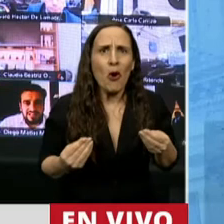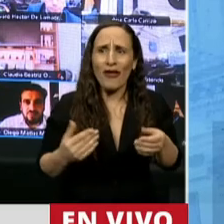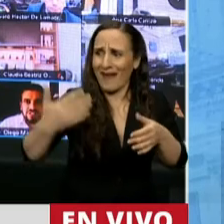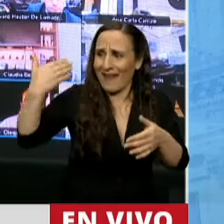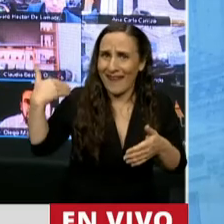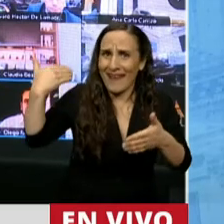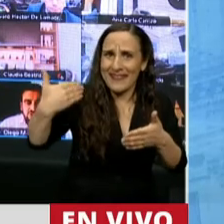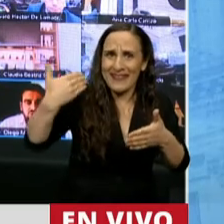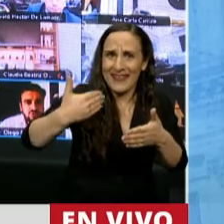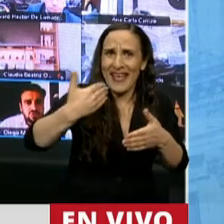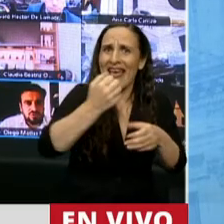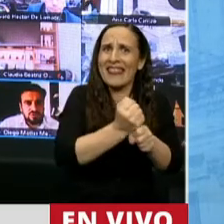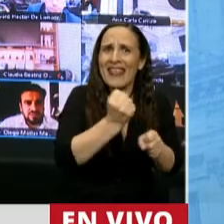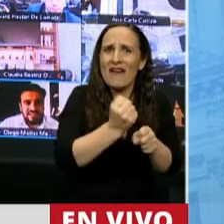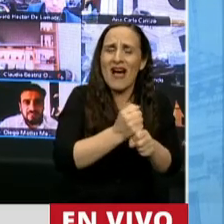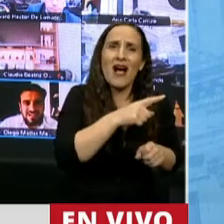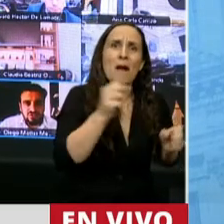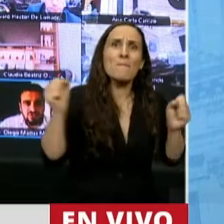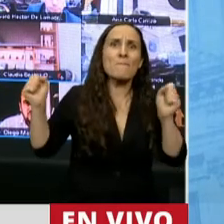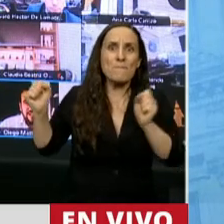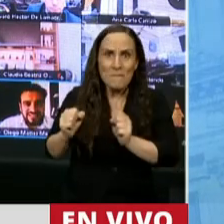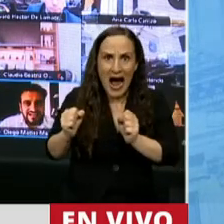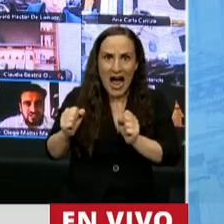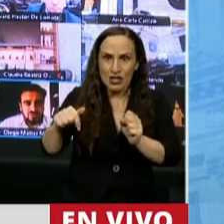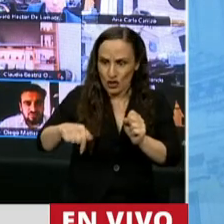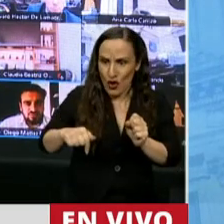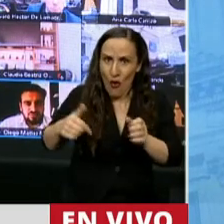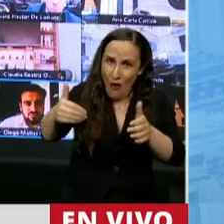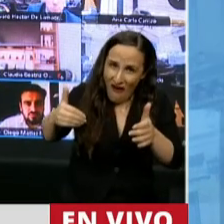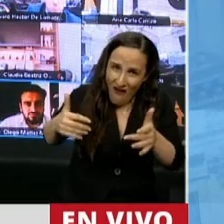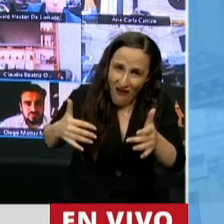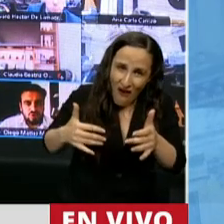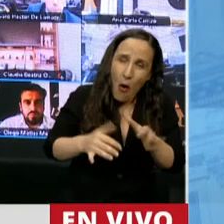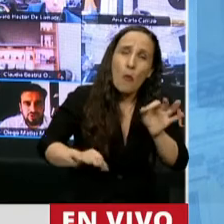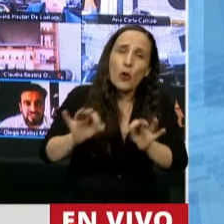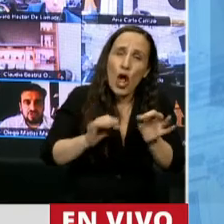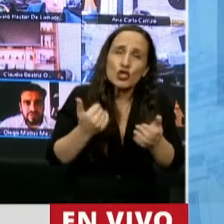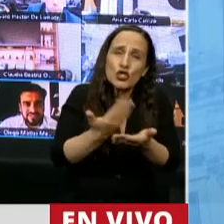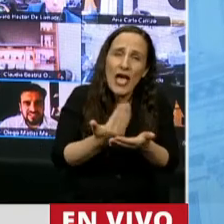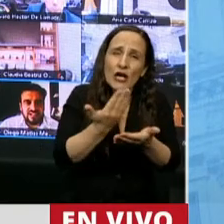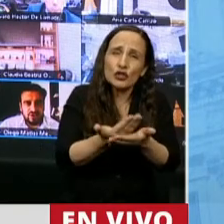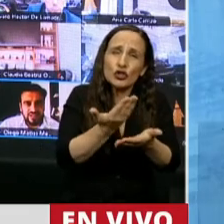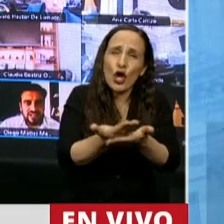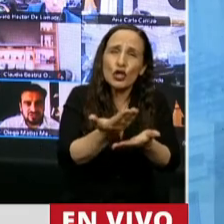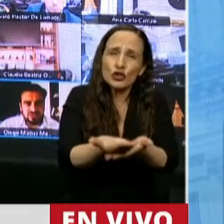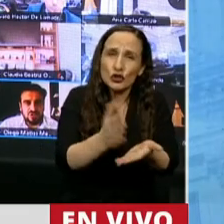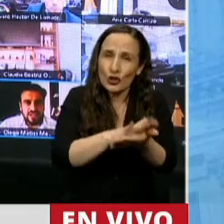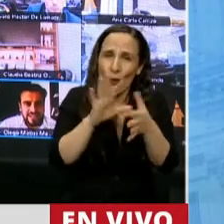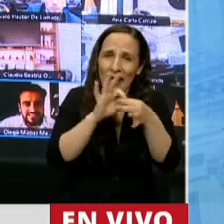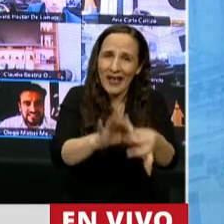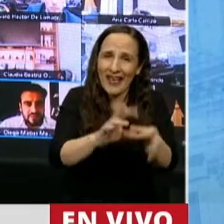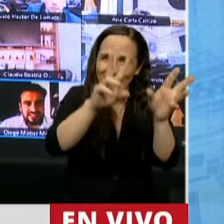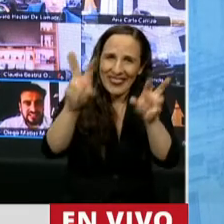trabajando desde mayo de este año con proyectos presentados en relación a esta